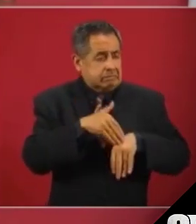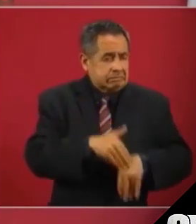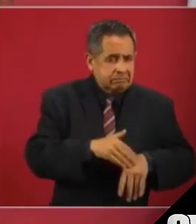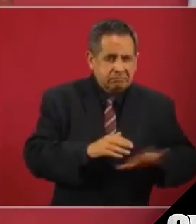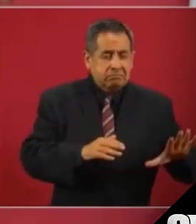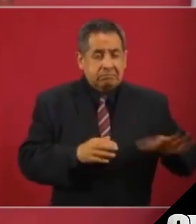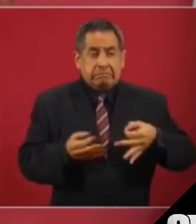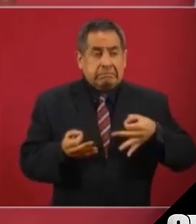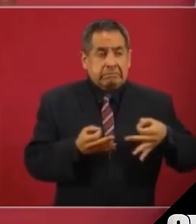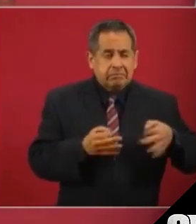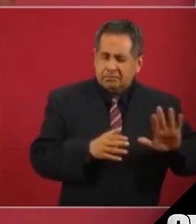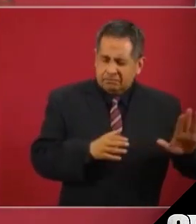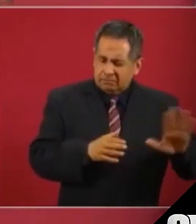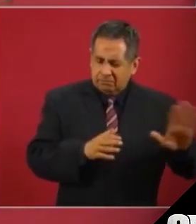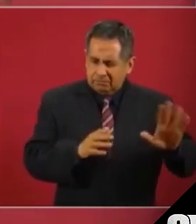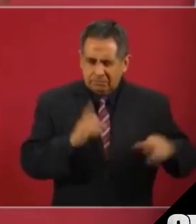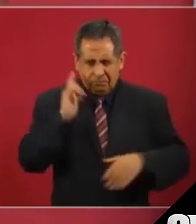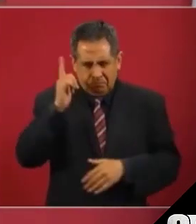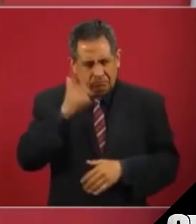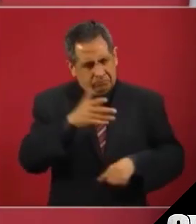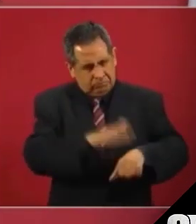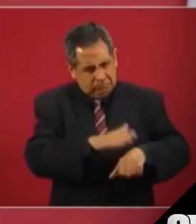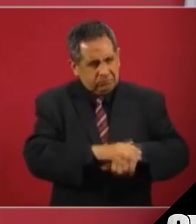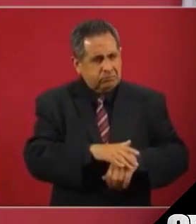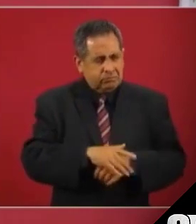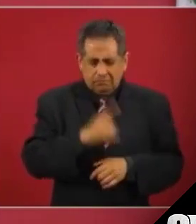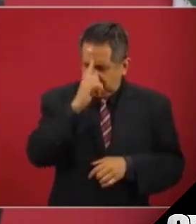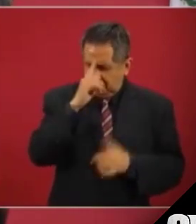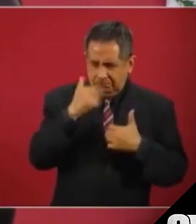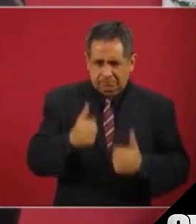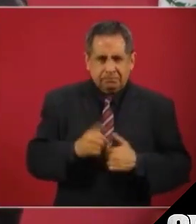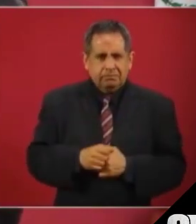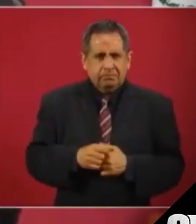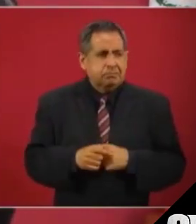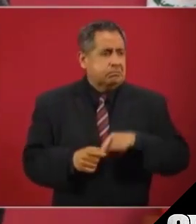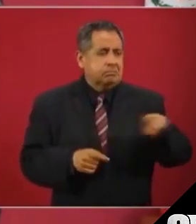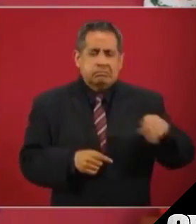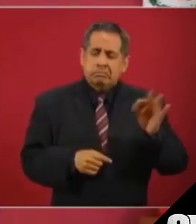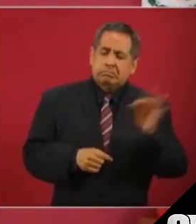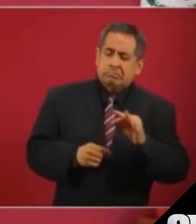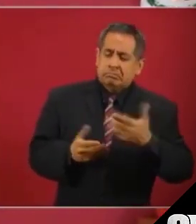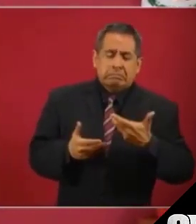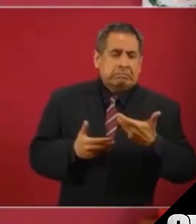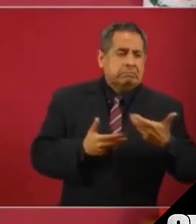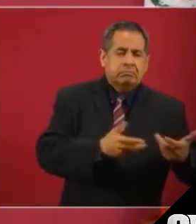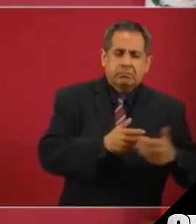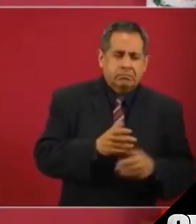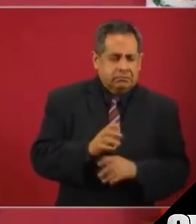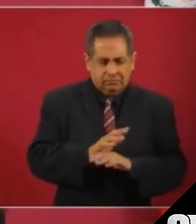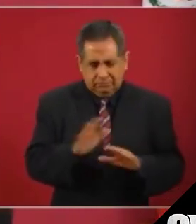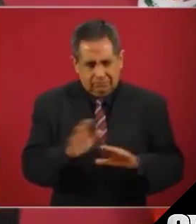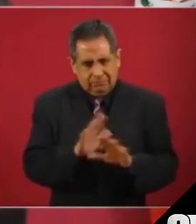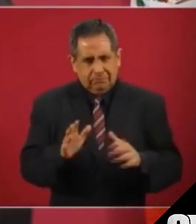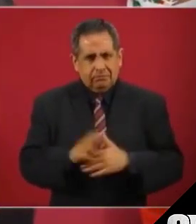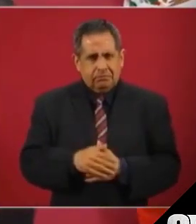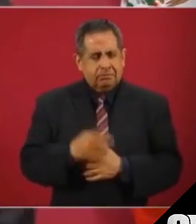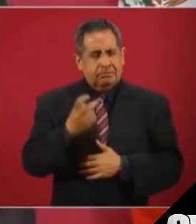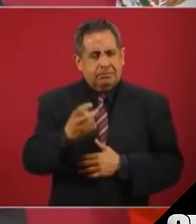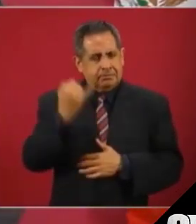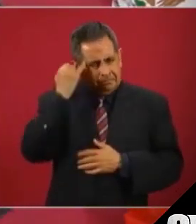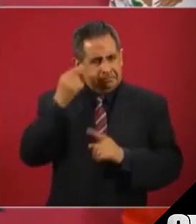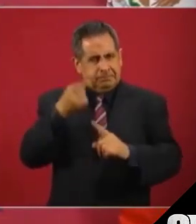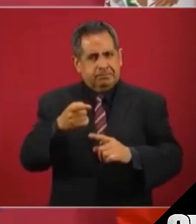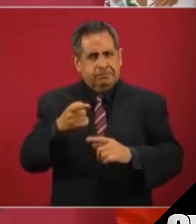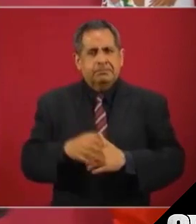acarrear por los que encabezan esta situación,